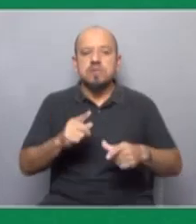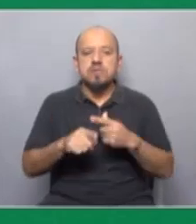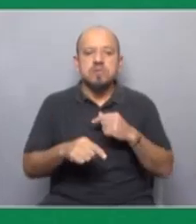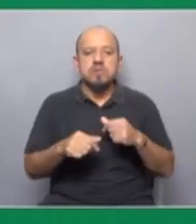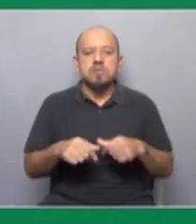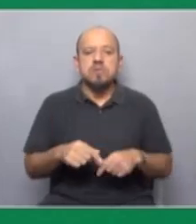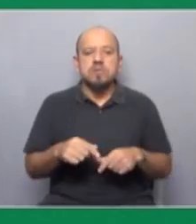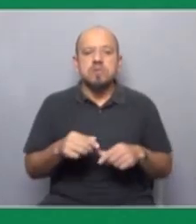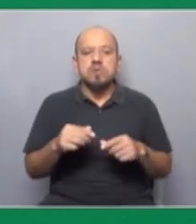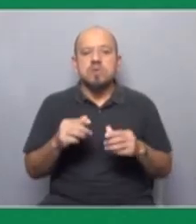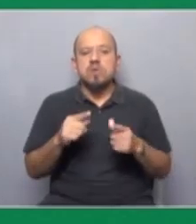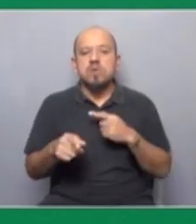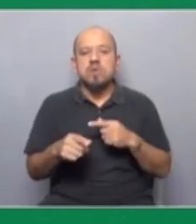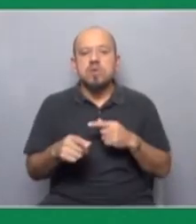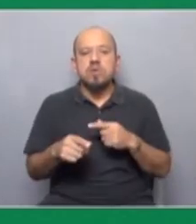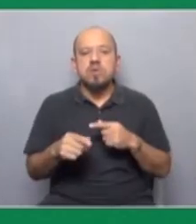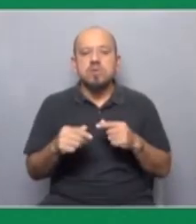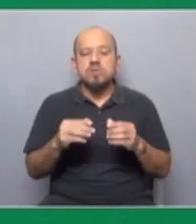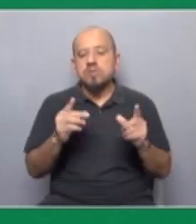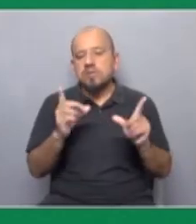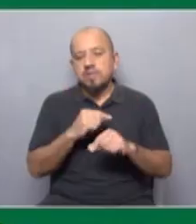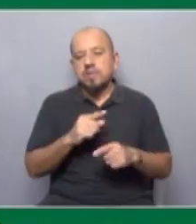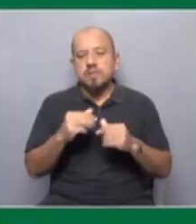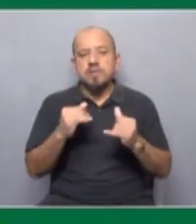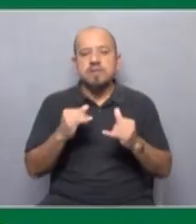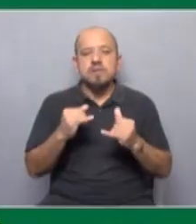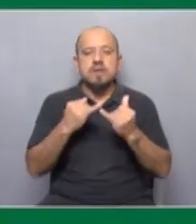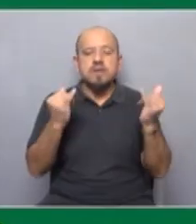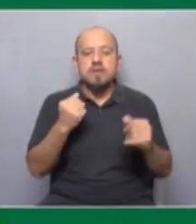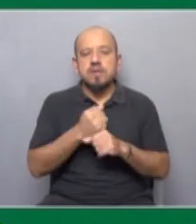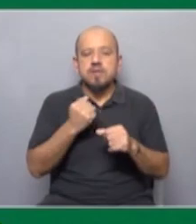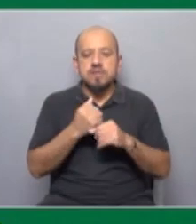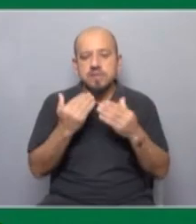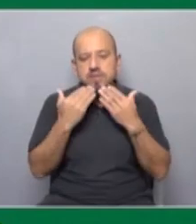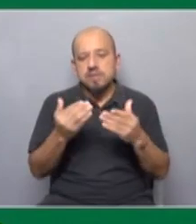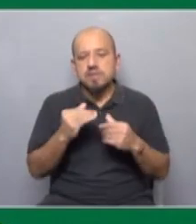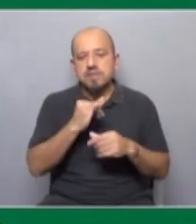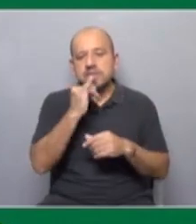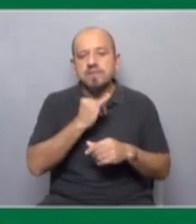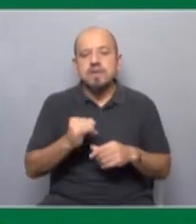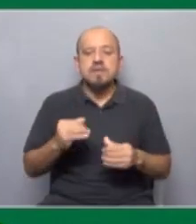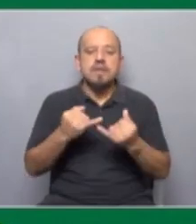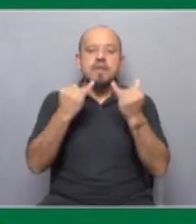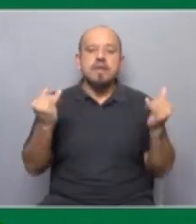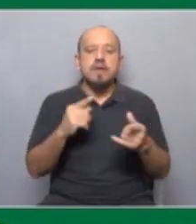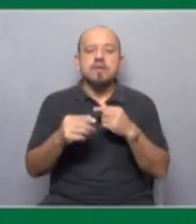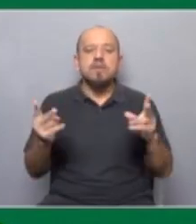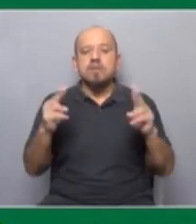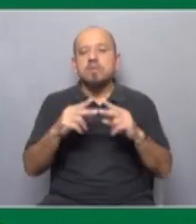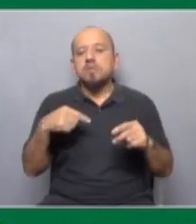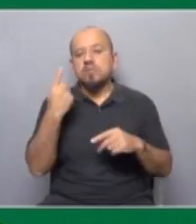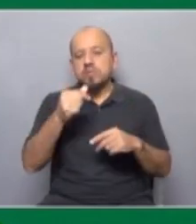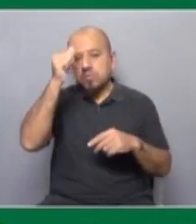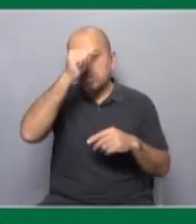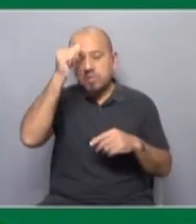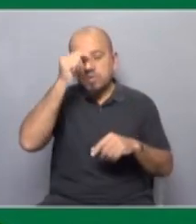nuestro encuentro por el día de hoy que termine bien el día de los trabajadores gracias igualmente muchas gracias por acompañarnos feliz día a todos y a todas y nos volvemos a encontrar el próximo